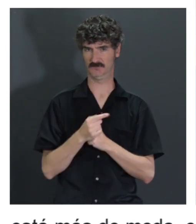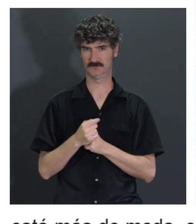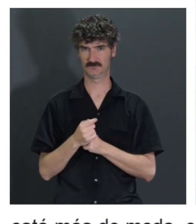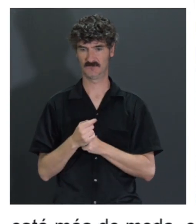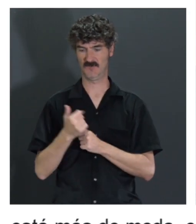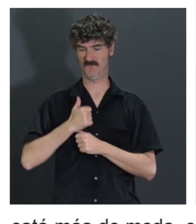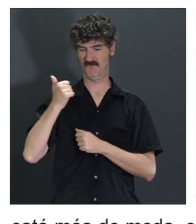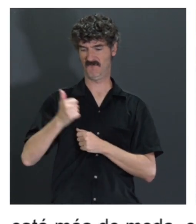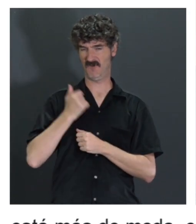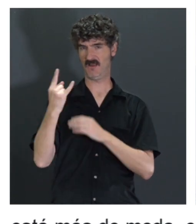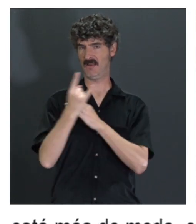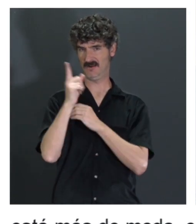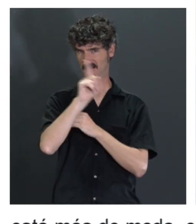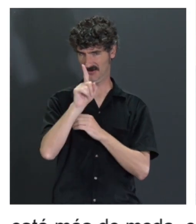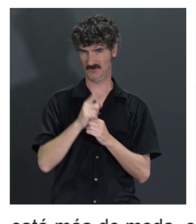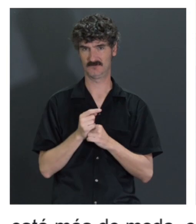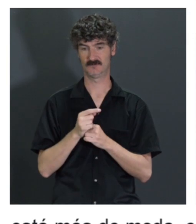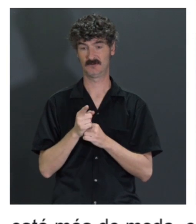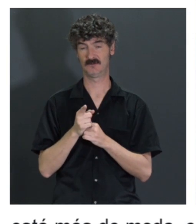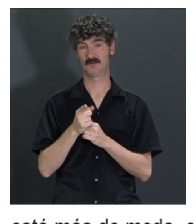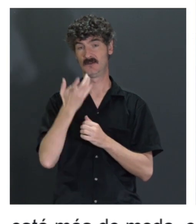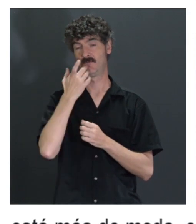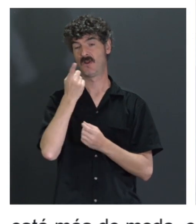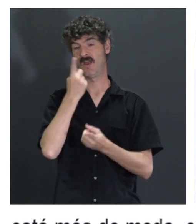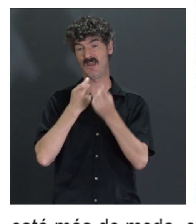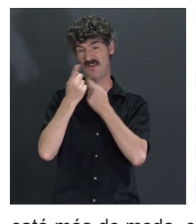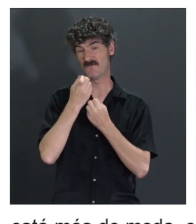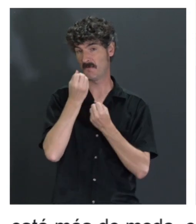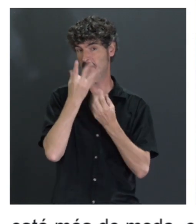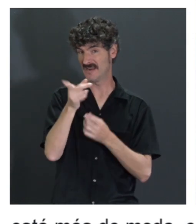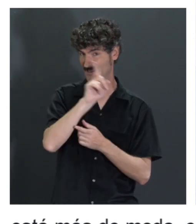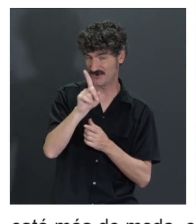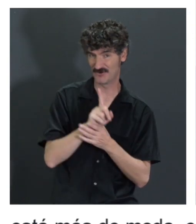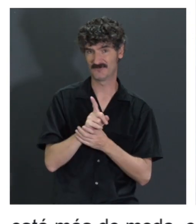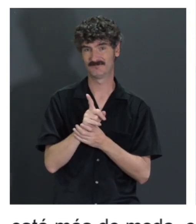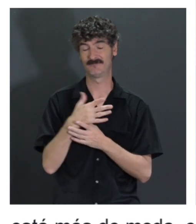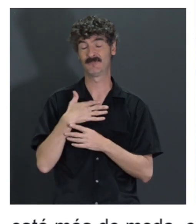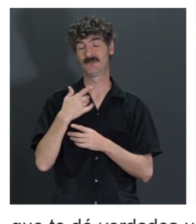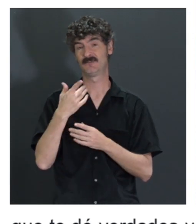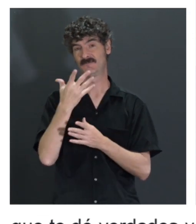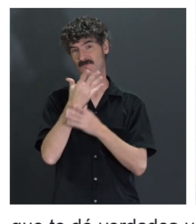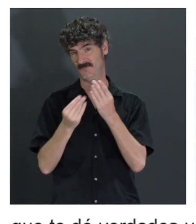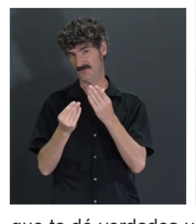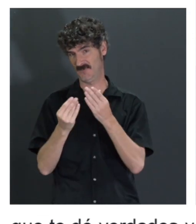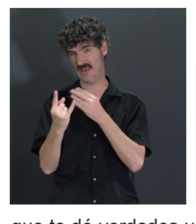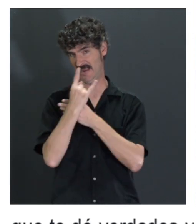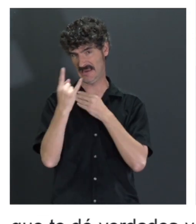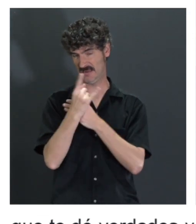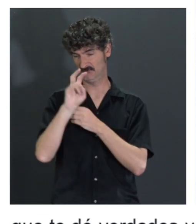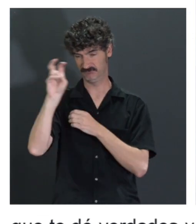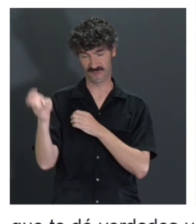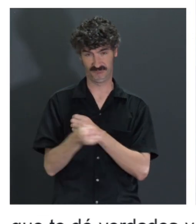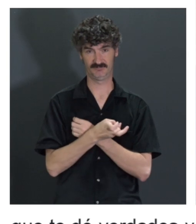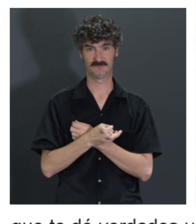cosas falsas, porque eso, bueno, pues ayuda mucho a crear mucha desinformación y que en el fondo pues perjudica luego colateralmente a muchos aspectos.